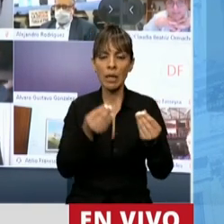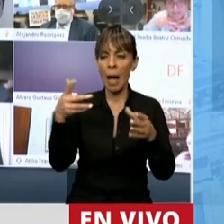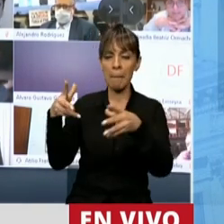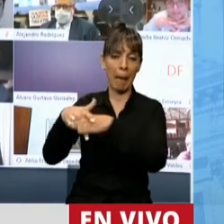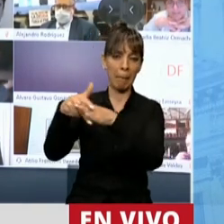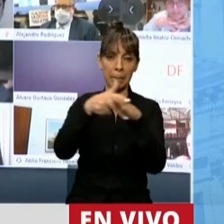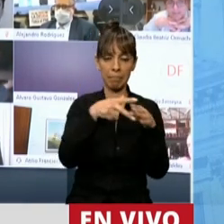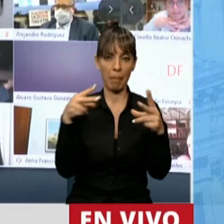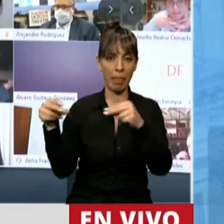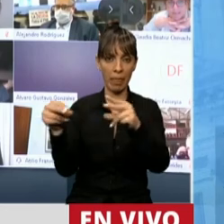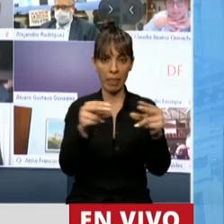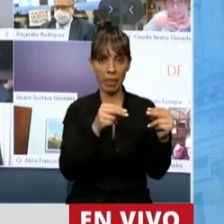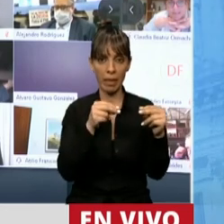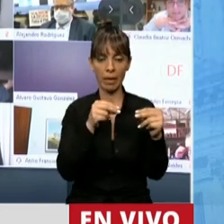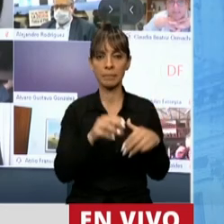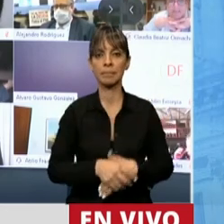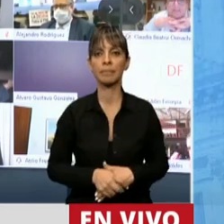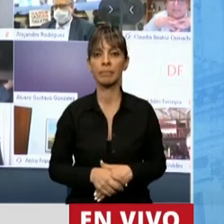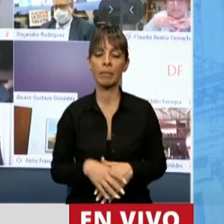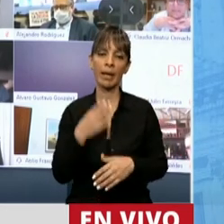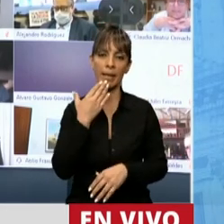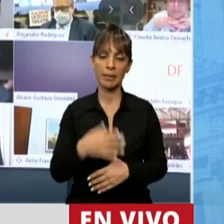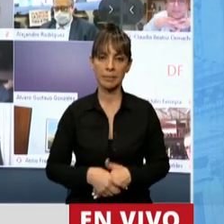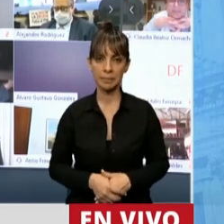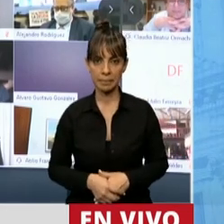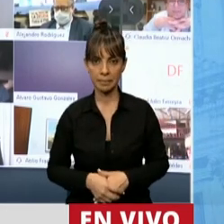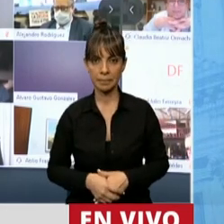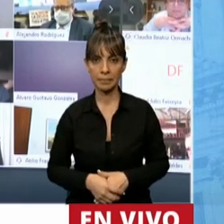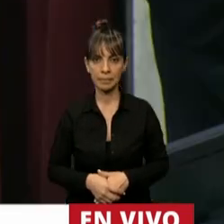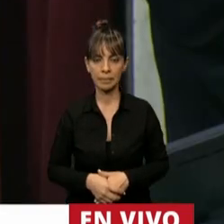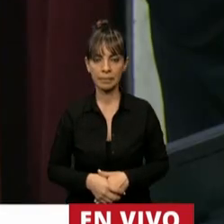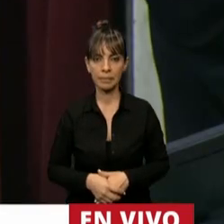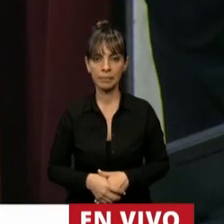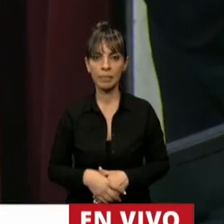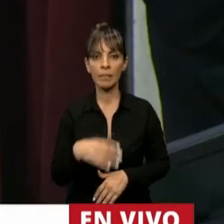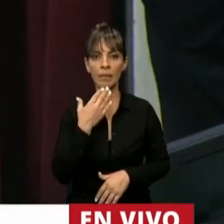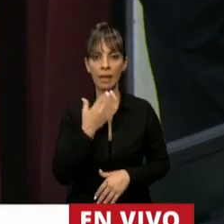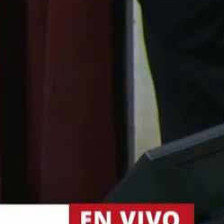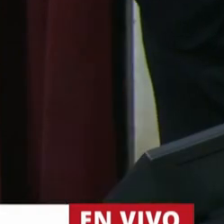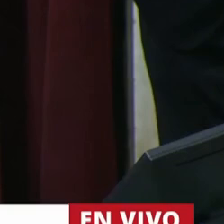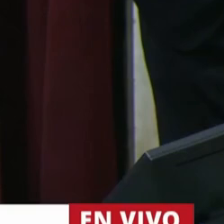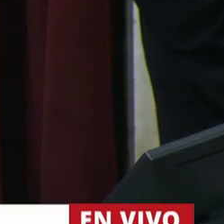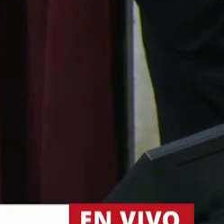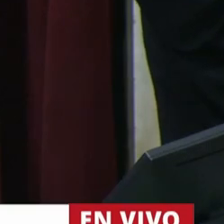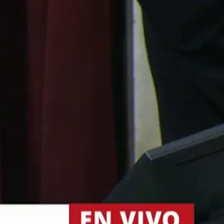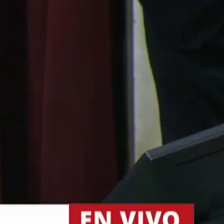ciencia y a la tecnología. Gracias, señor presidente. Gracias, diputado